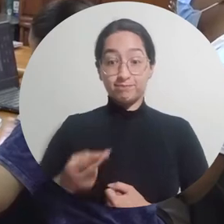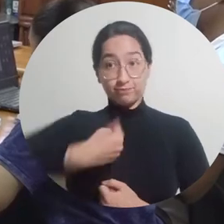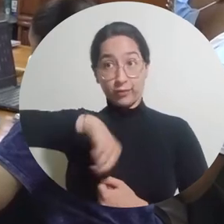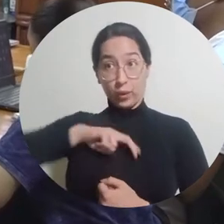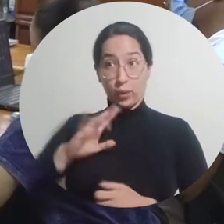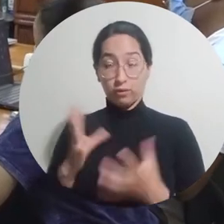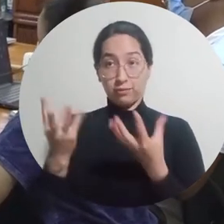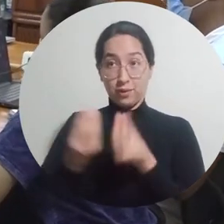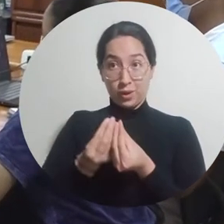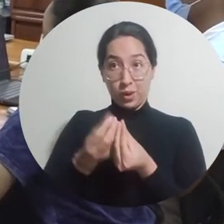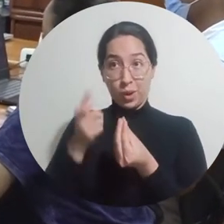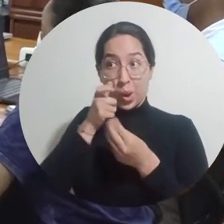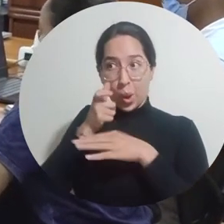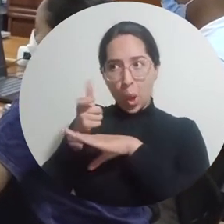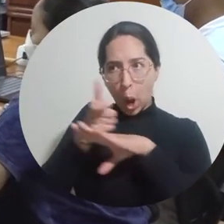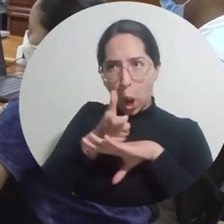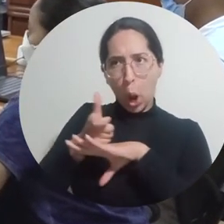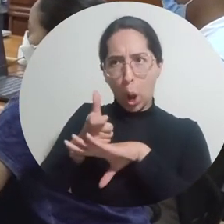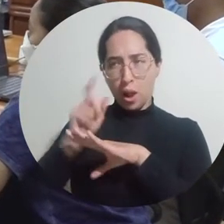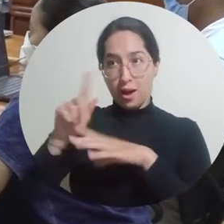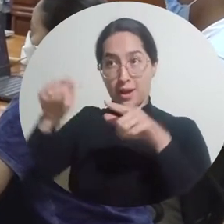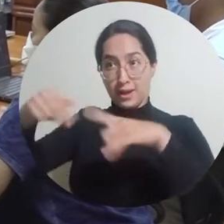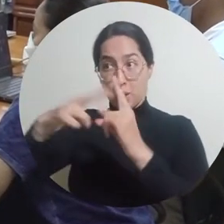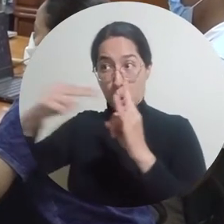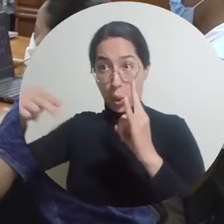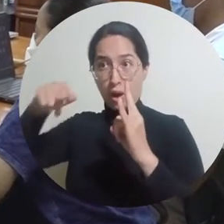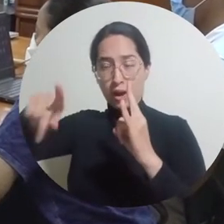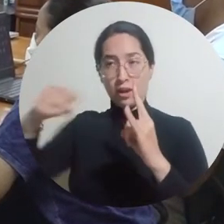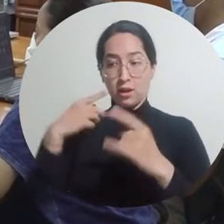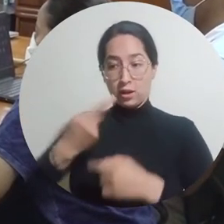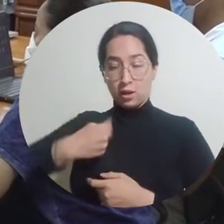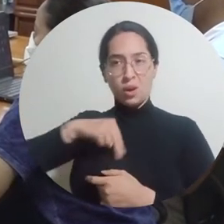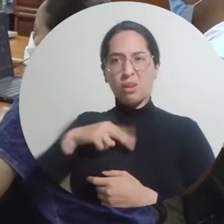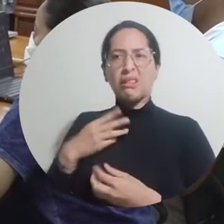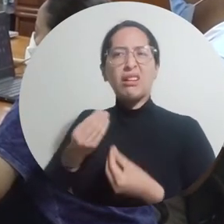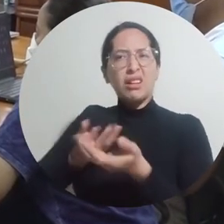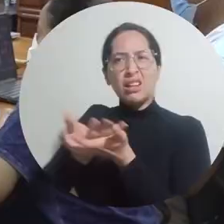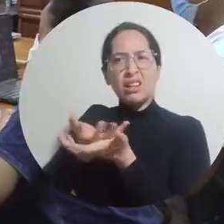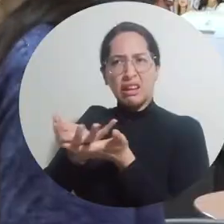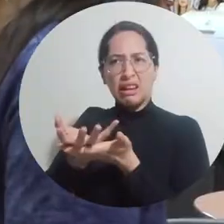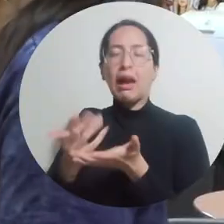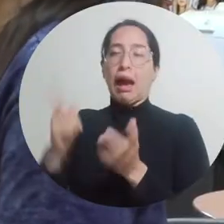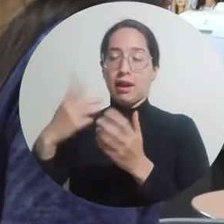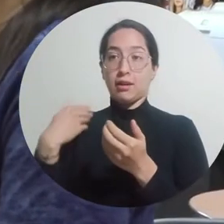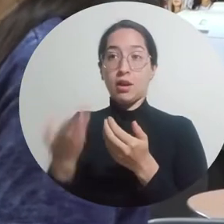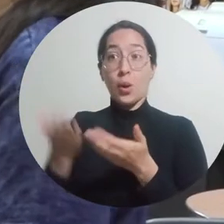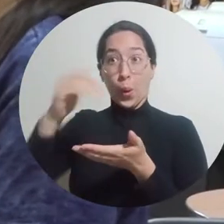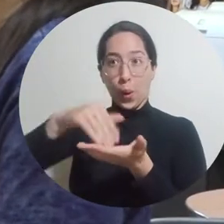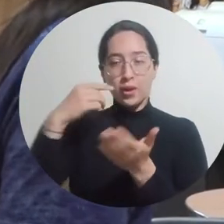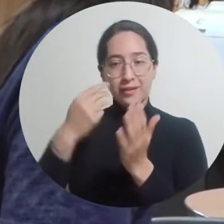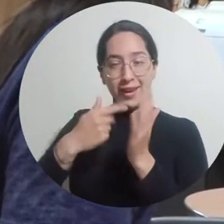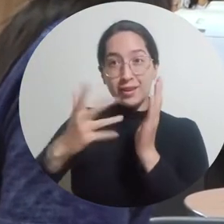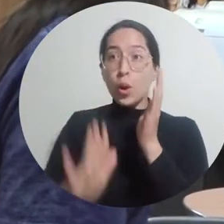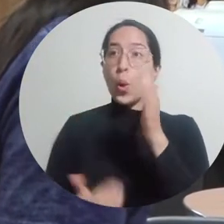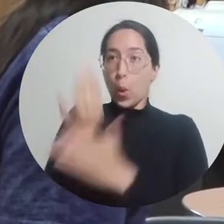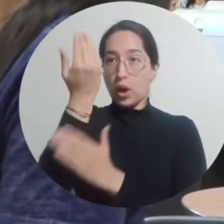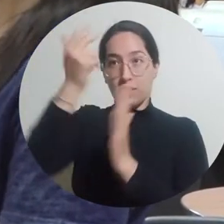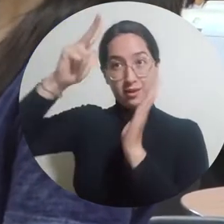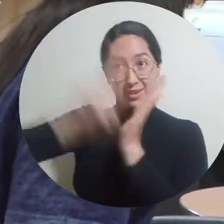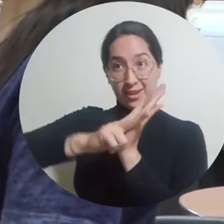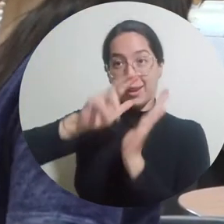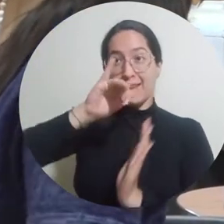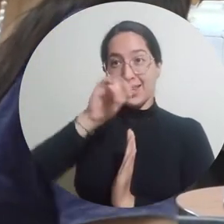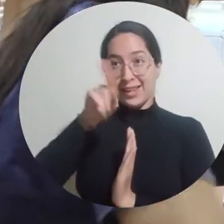La recomendación que haremos entonces como equipo auditor es que se renueve la certificación en ISO